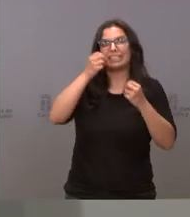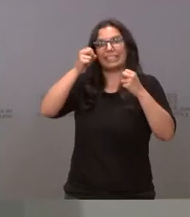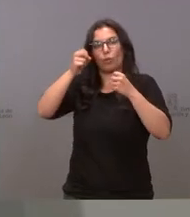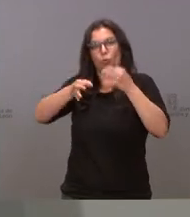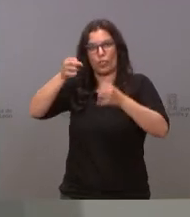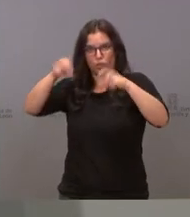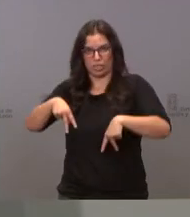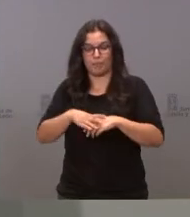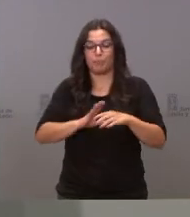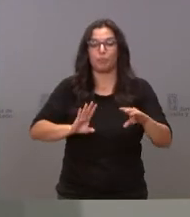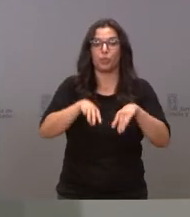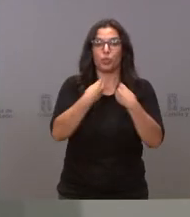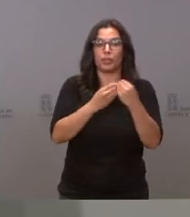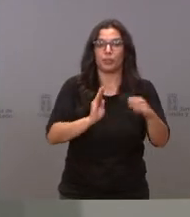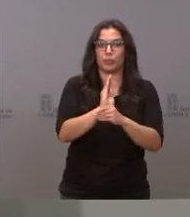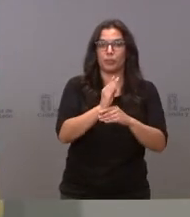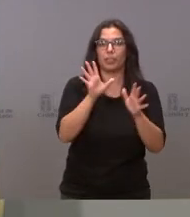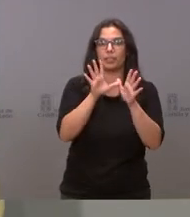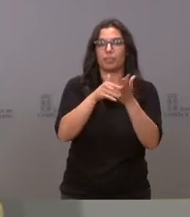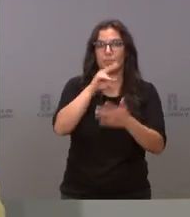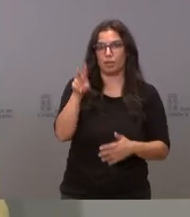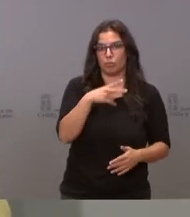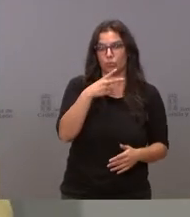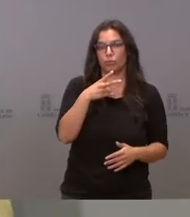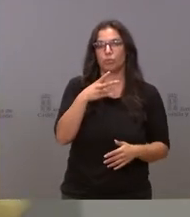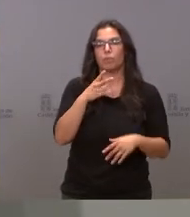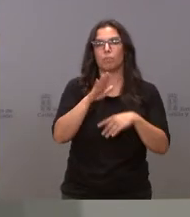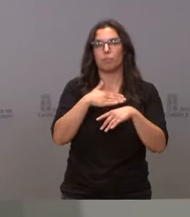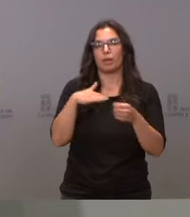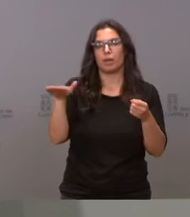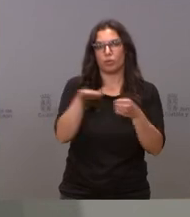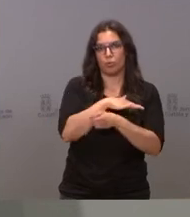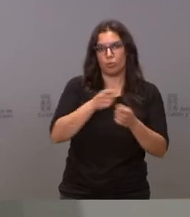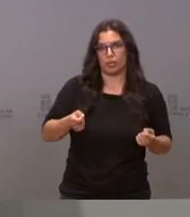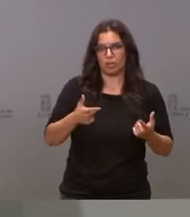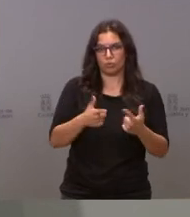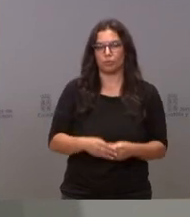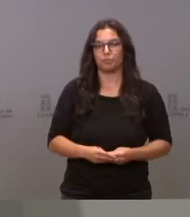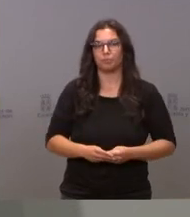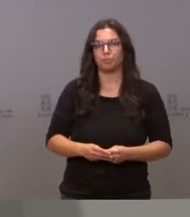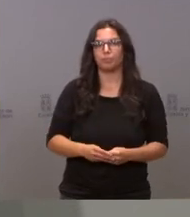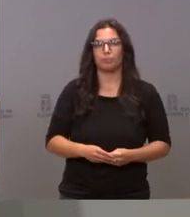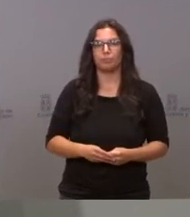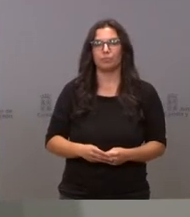importe de esta subvención es de un total de 10.000 euros para financiar estos gastos. La Consejería